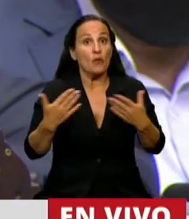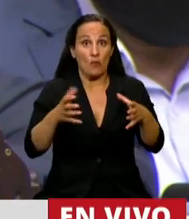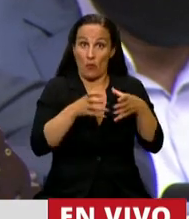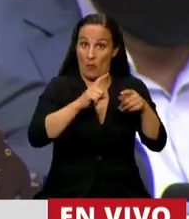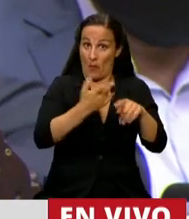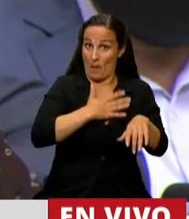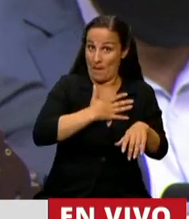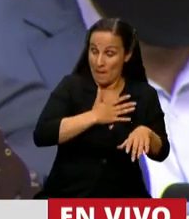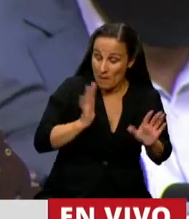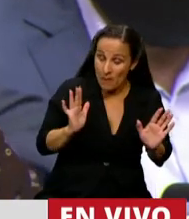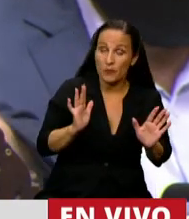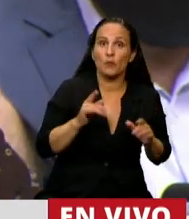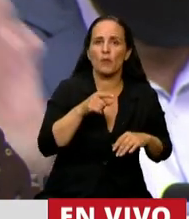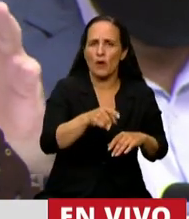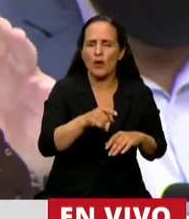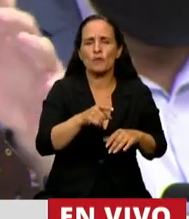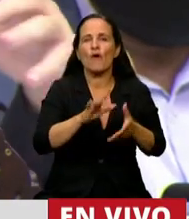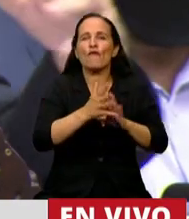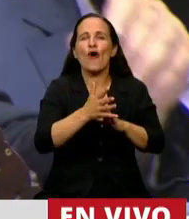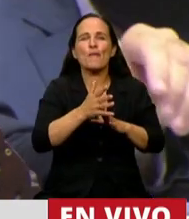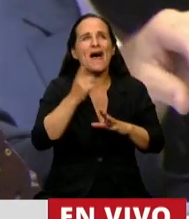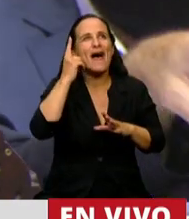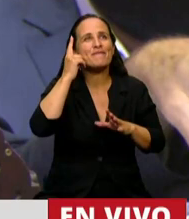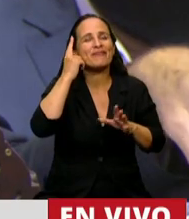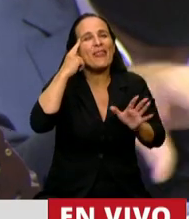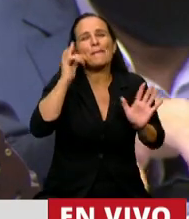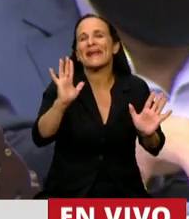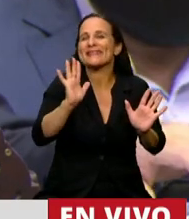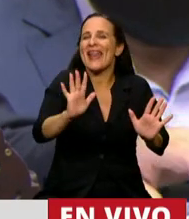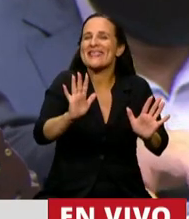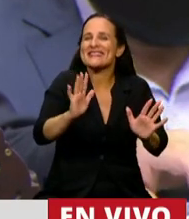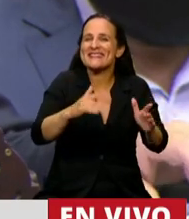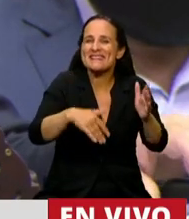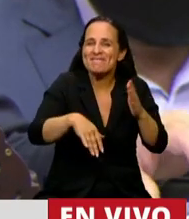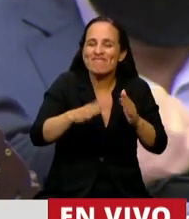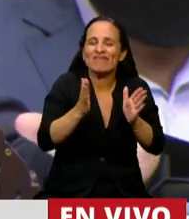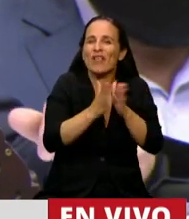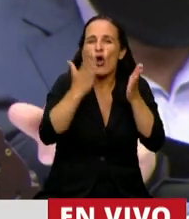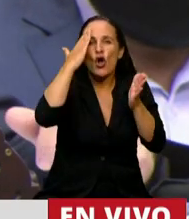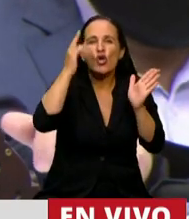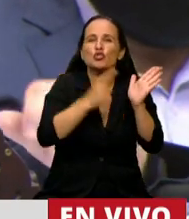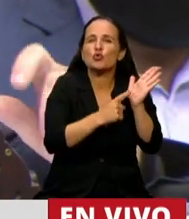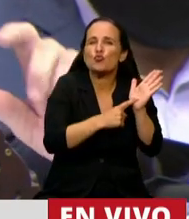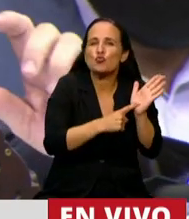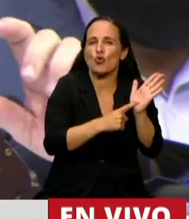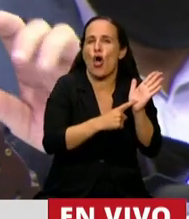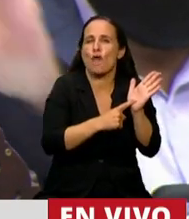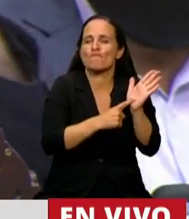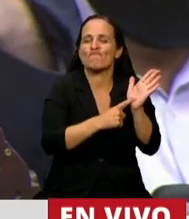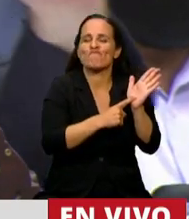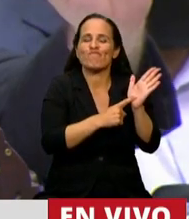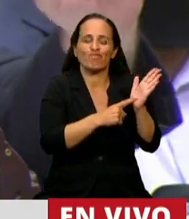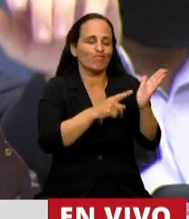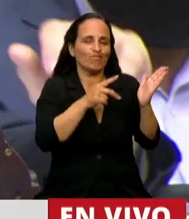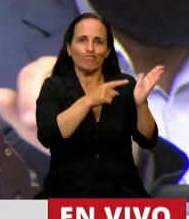bloque, nuestro interbloque, siguiendo con nuestra concepción humanista y esta idea de que nuestra Constitución nos obliga a